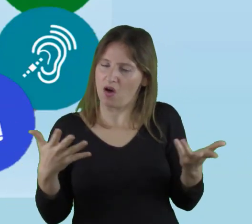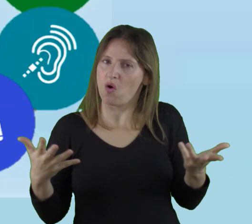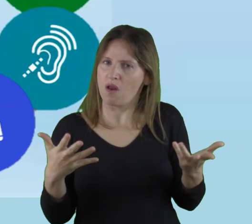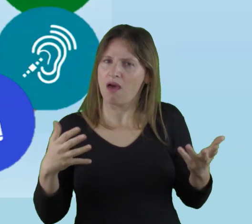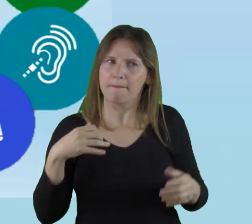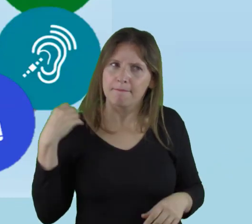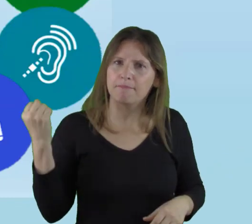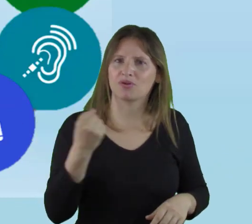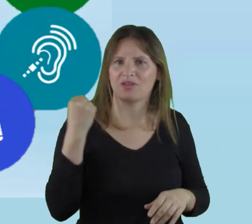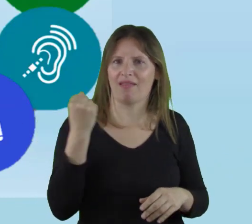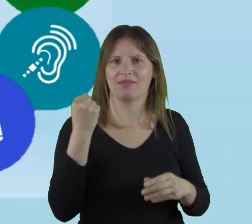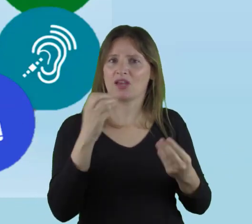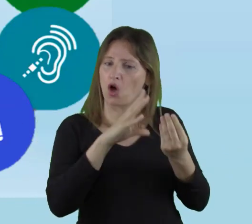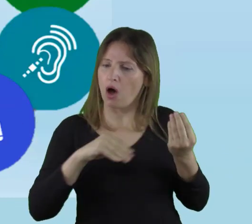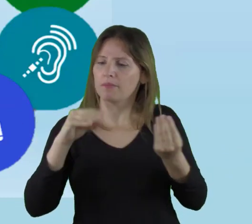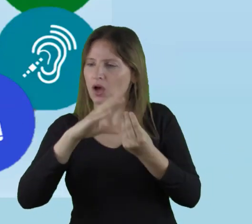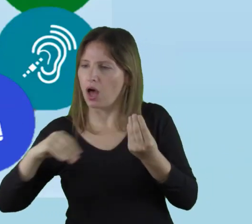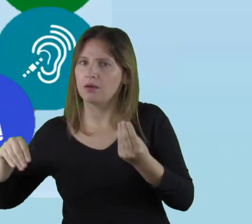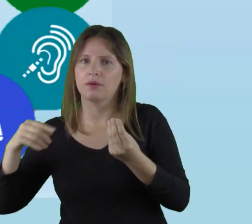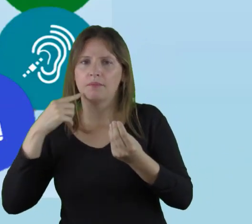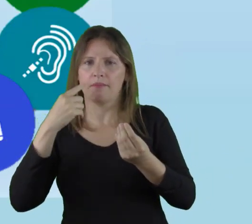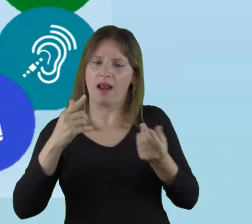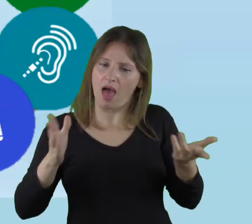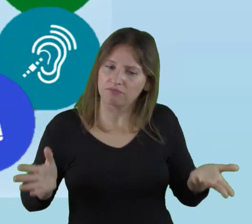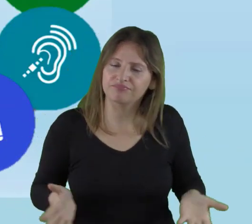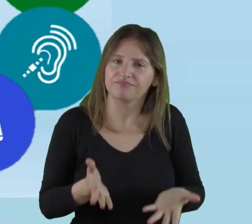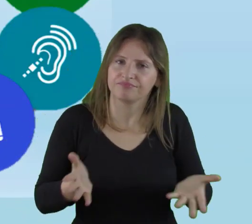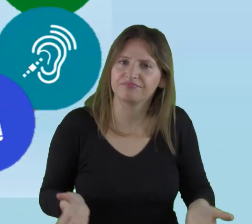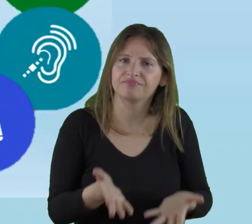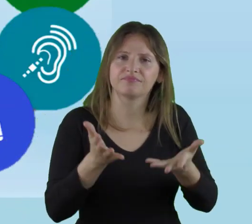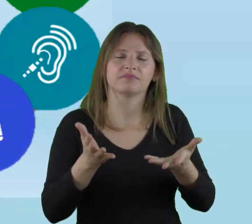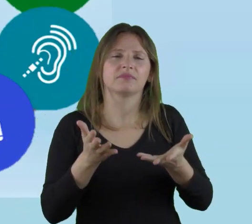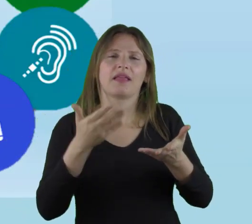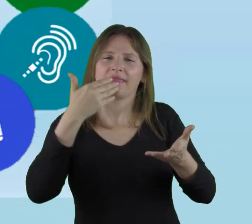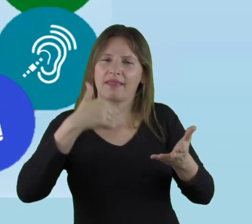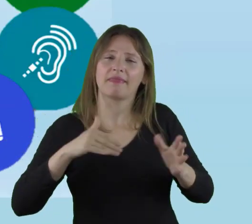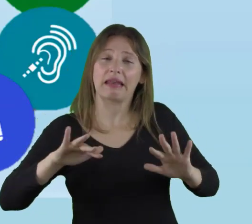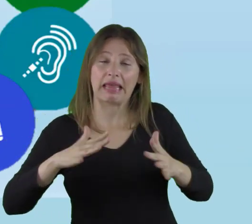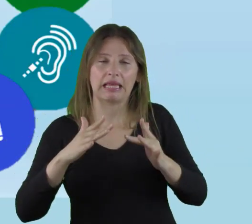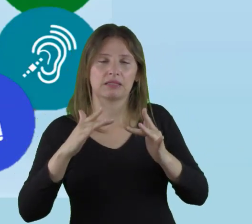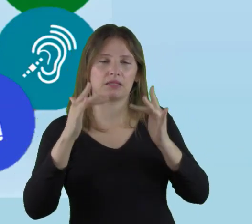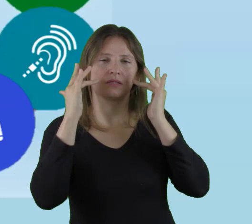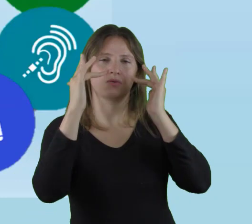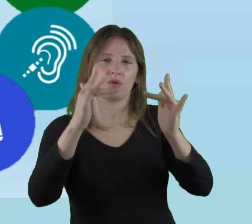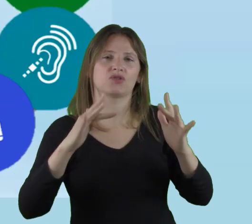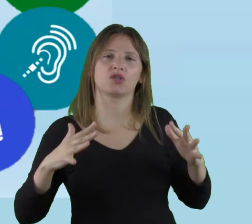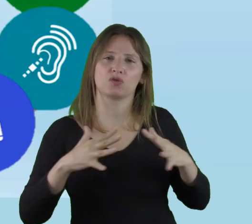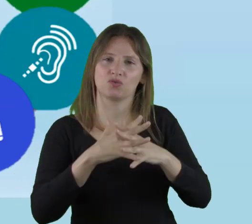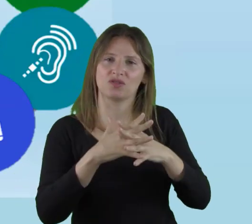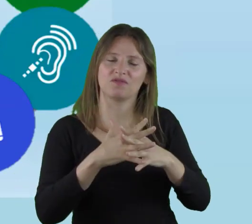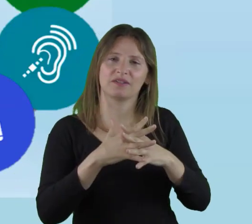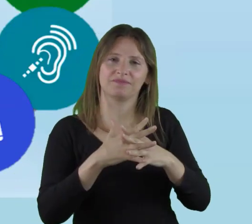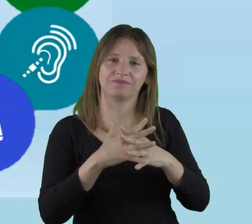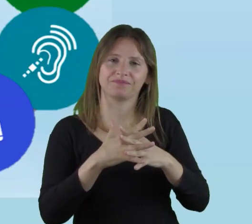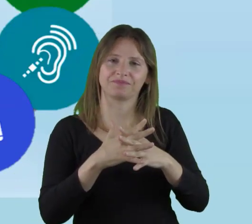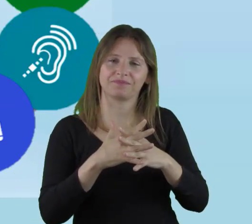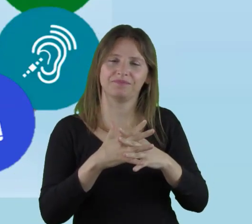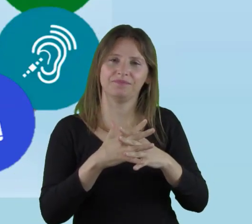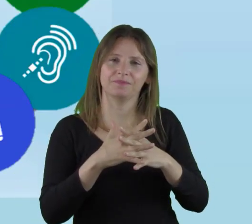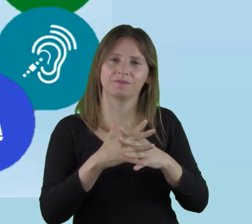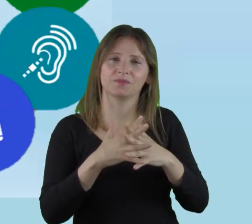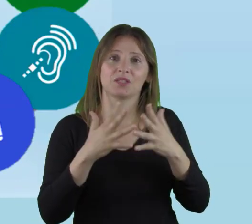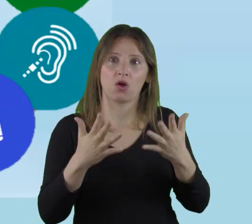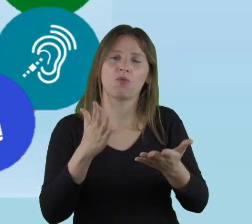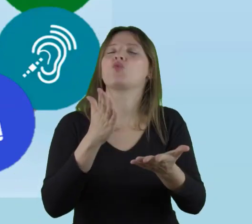en día es un referente importante para considerar la educación inclusiva como